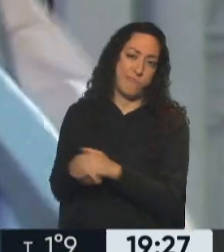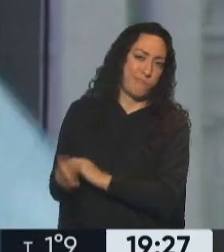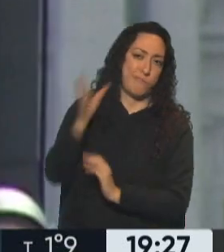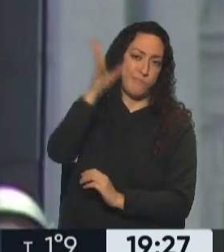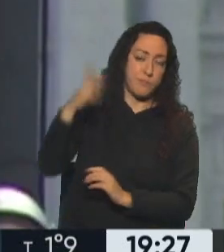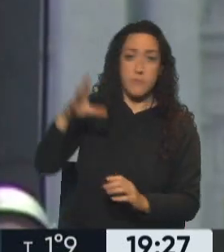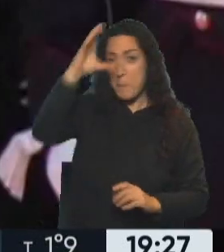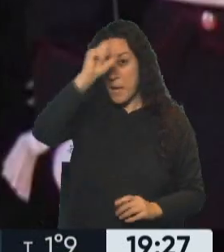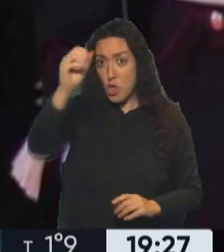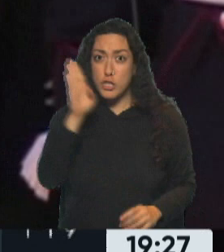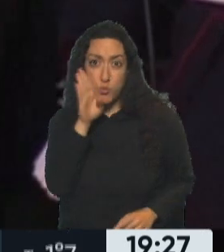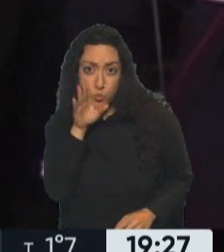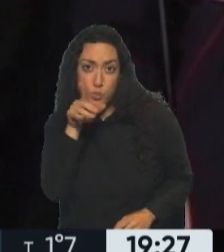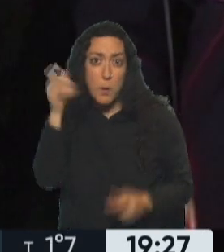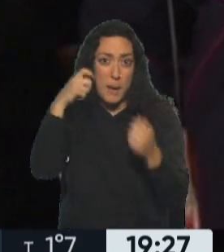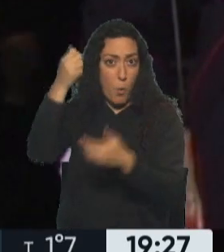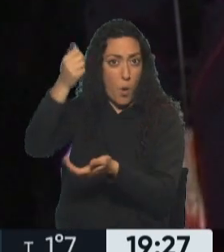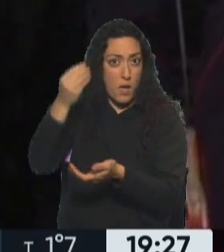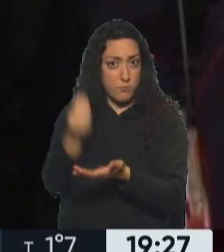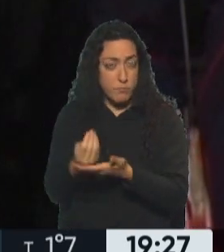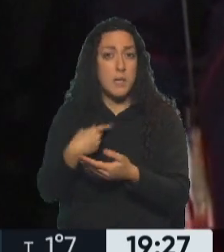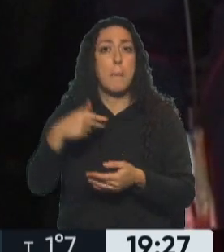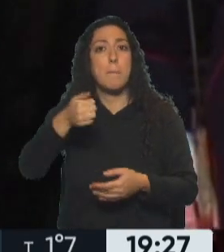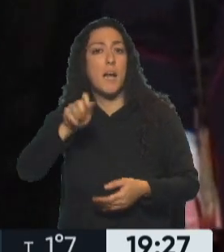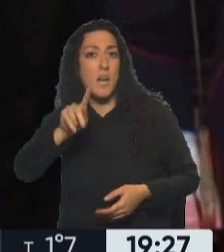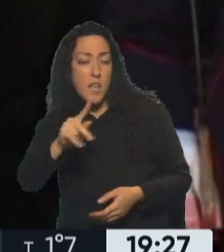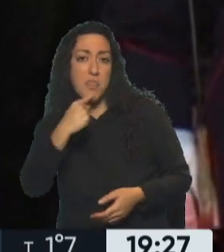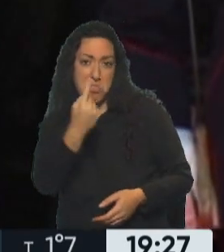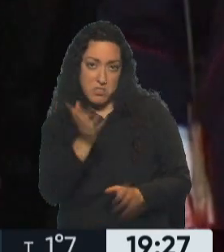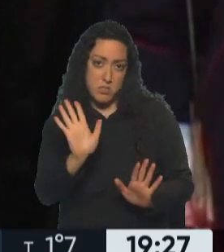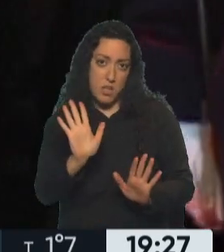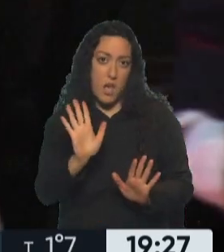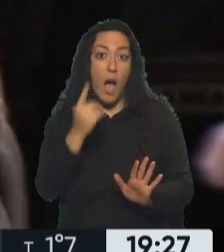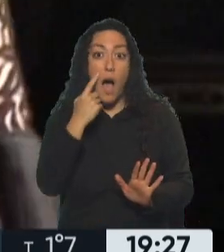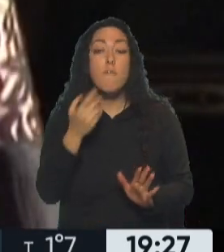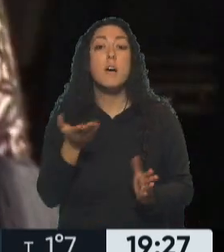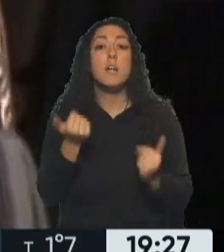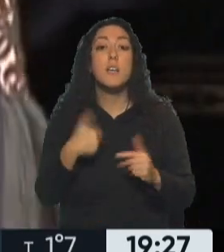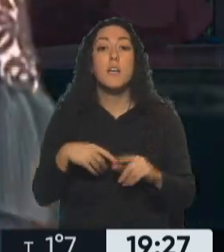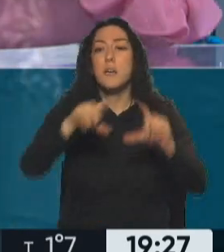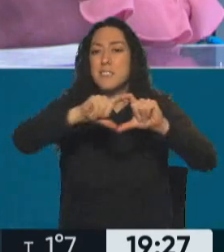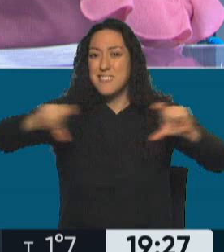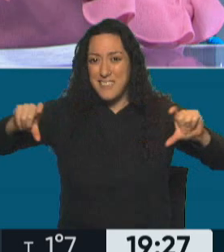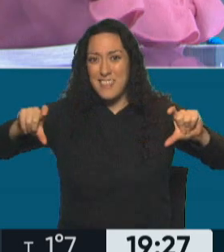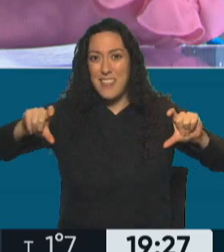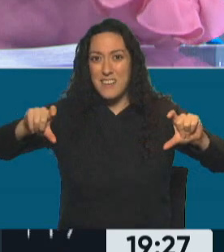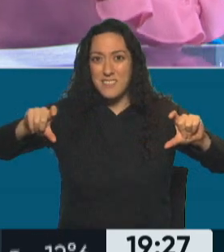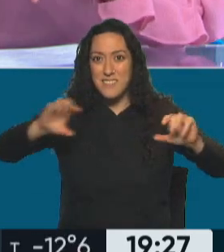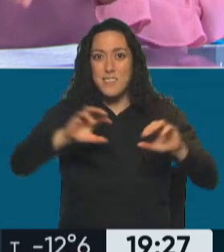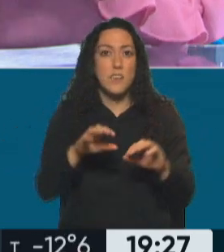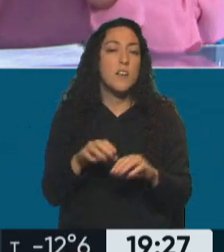embajador estadounidense en Paraguay, Mark Hostil, que si le parece, Horacio, vemos las citas en las cuales explicaba